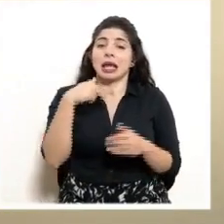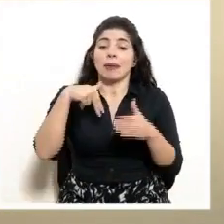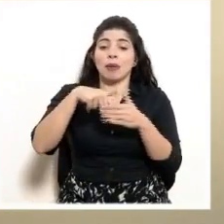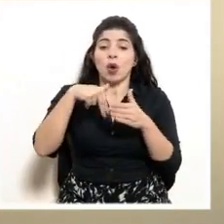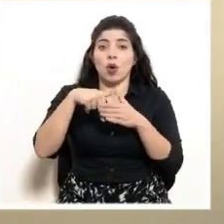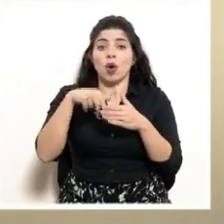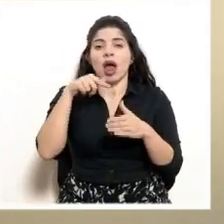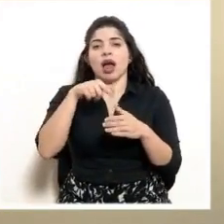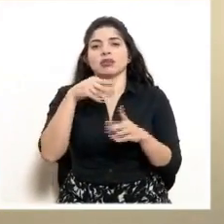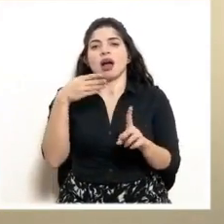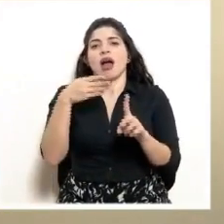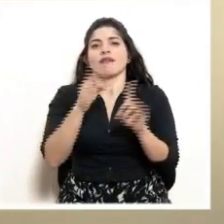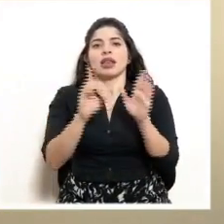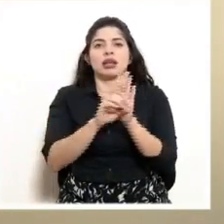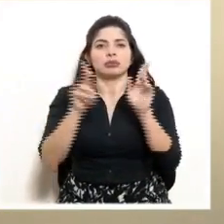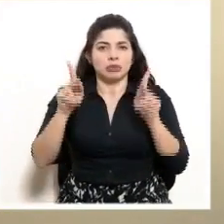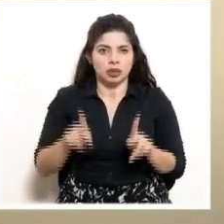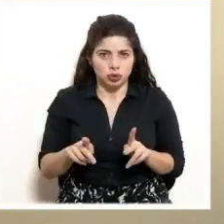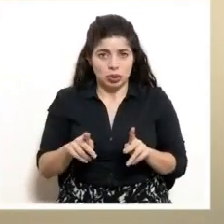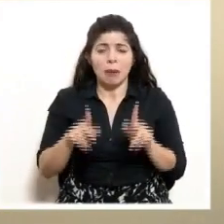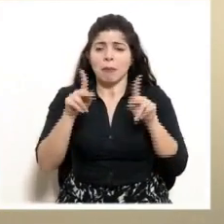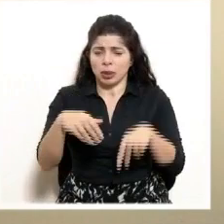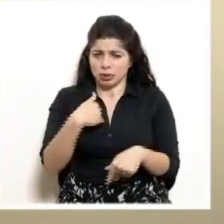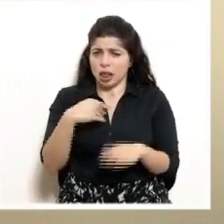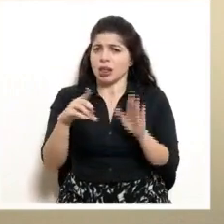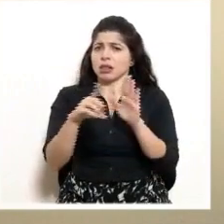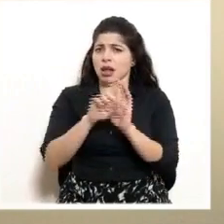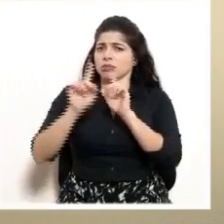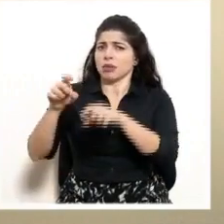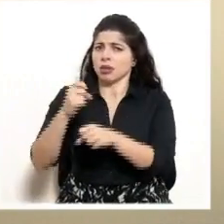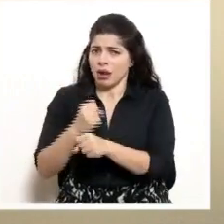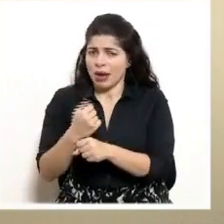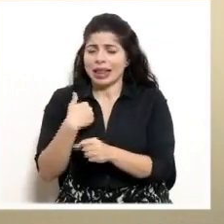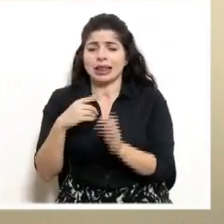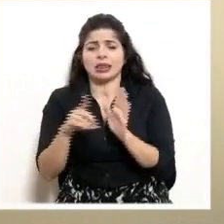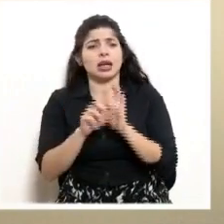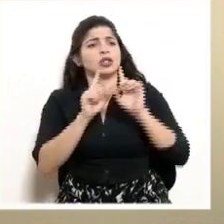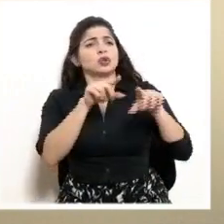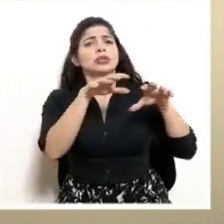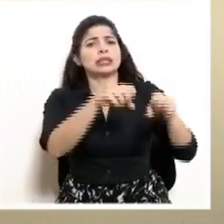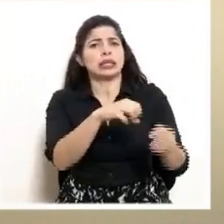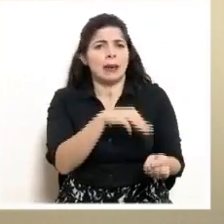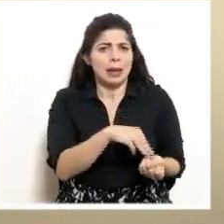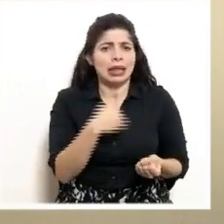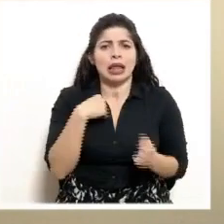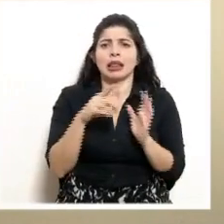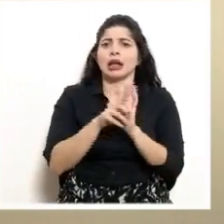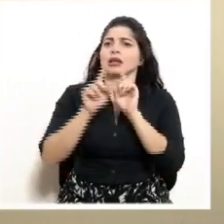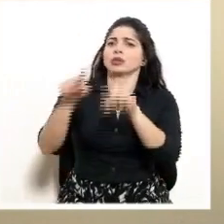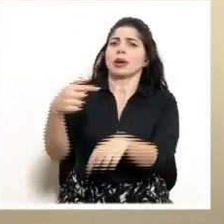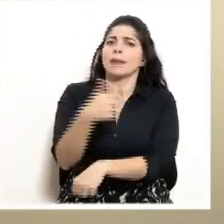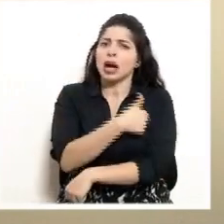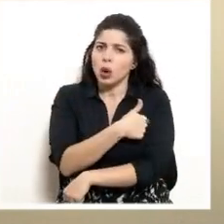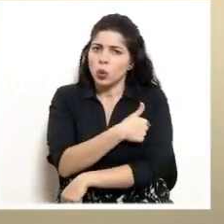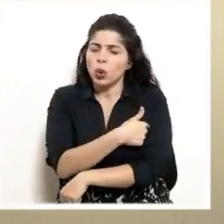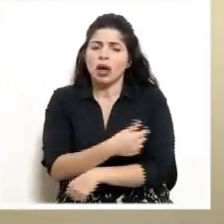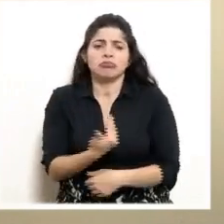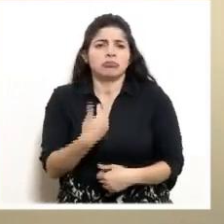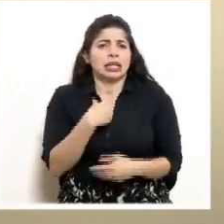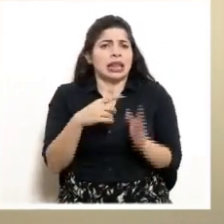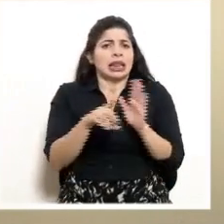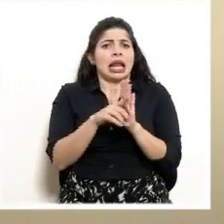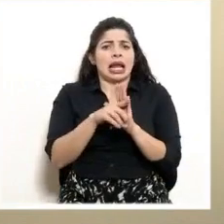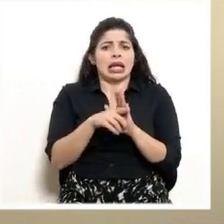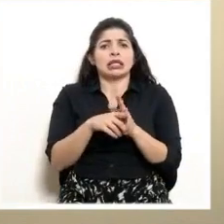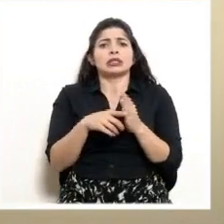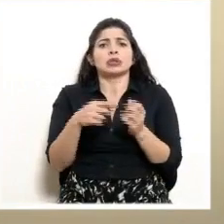los derechos de las personas. Las personas tienen derecho a ir a trabajar, tienen derecho a ir a la cita médica, tienen derecho a ir a vacunarse, tienen derecho a